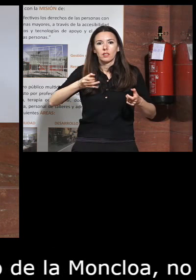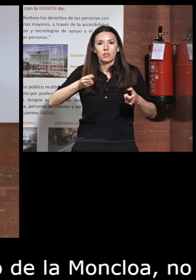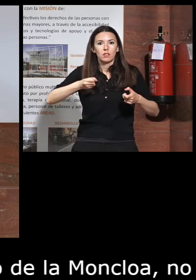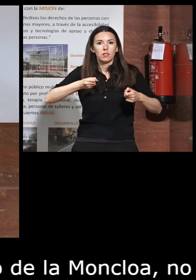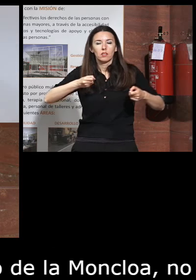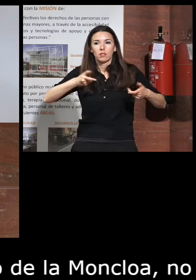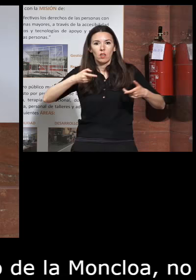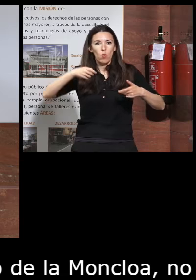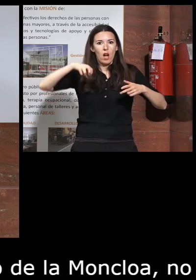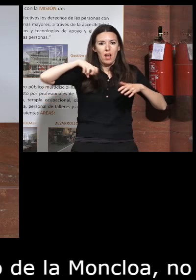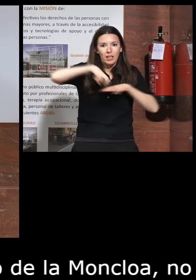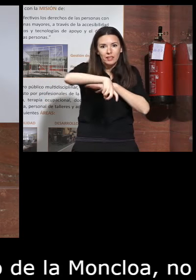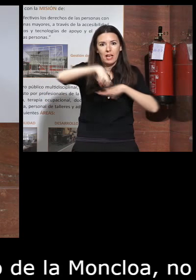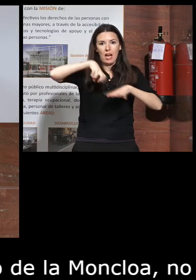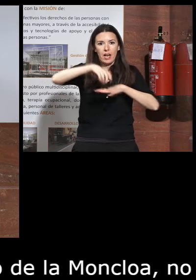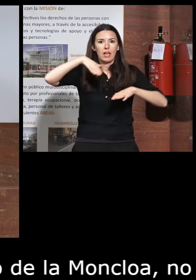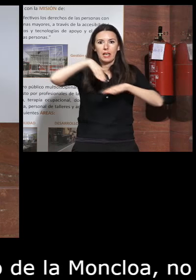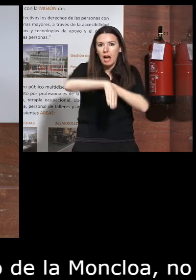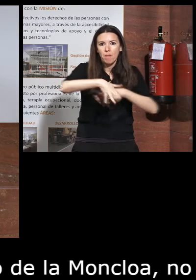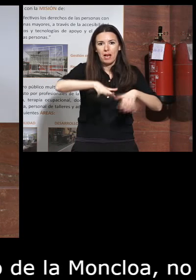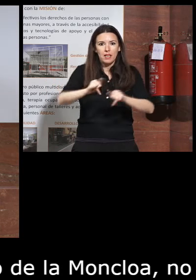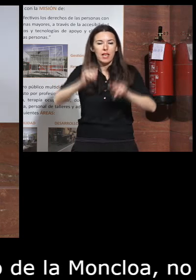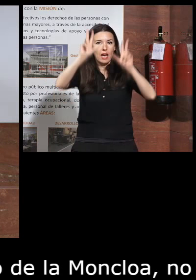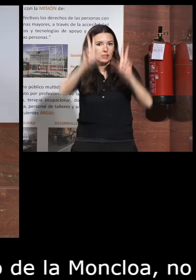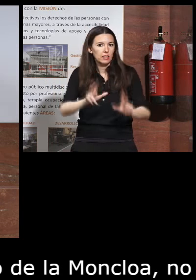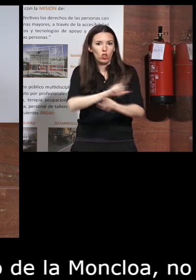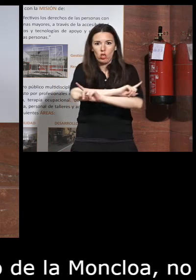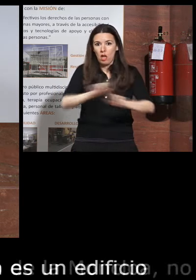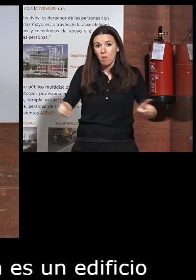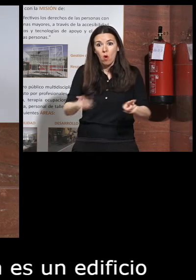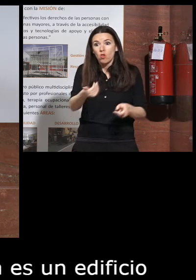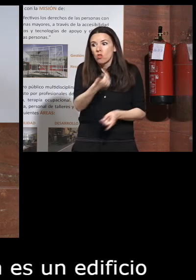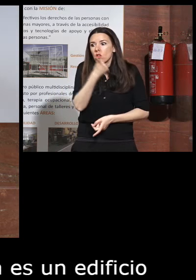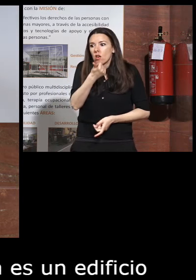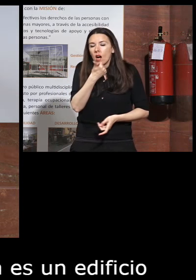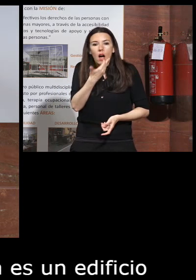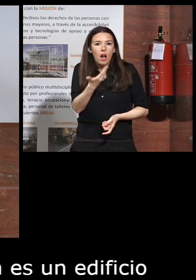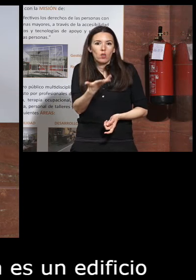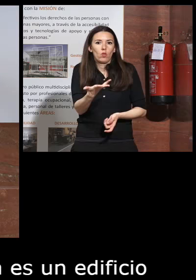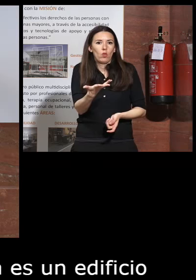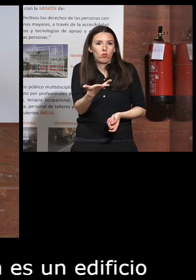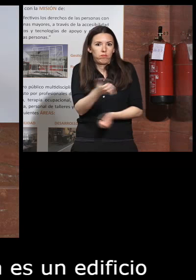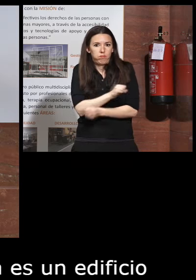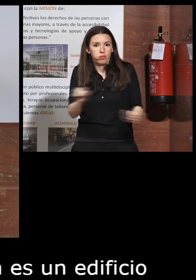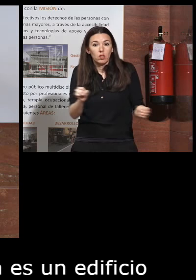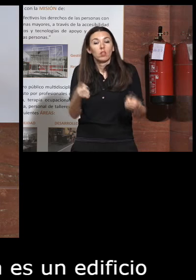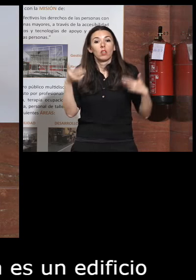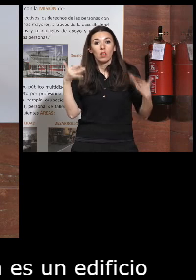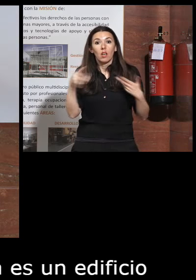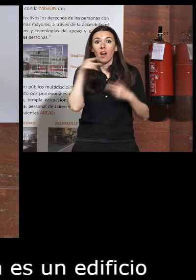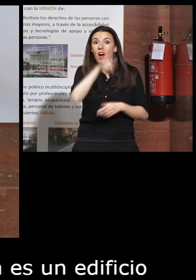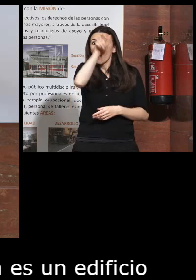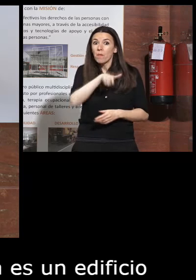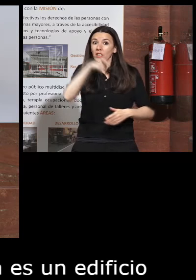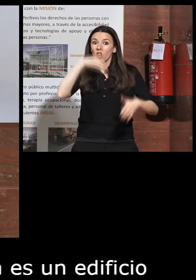solo había escaleras no había rampa ni ascensor ni nada que se le pudiera imaginar y entonces esta persona